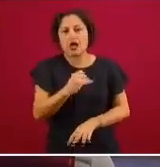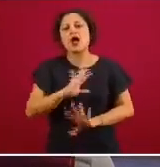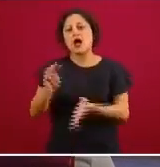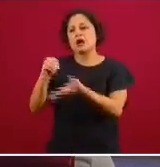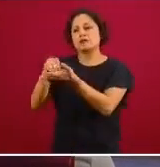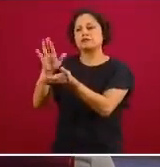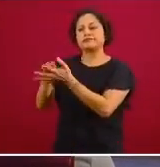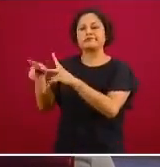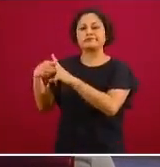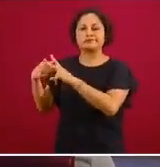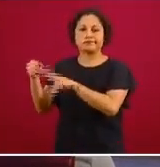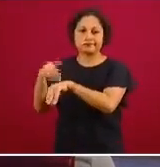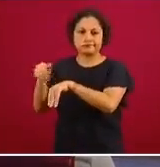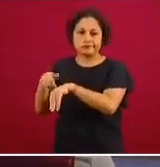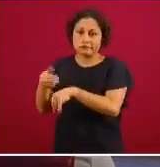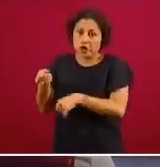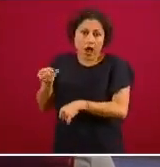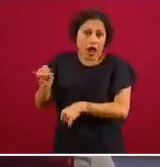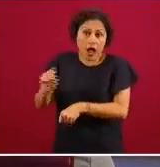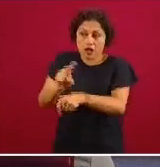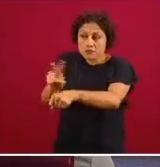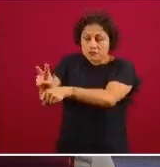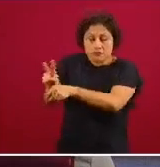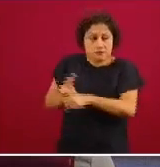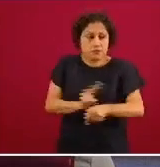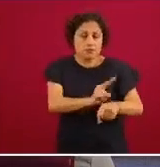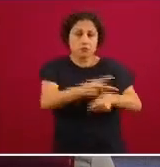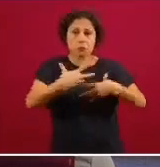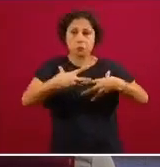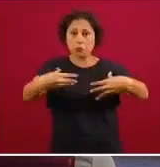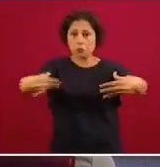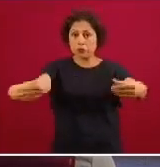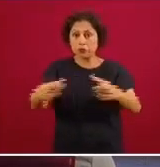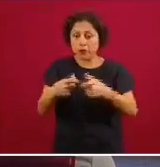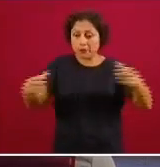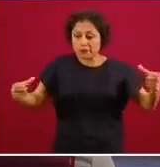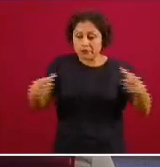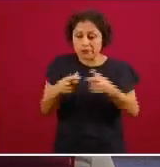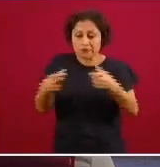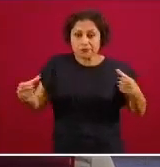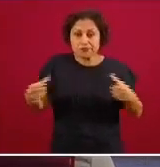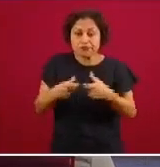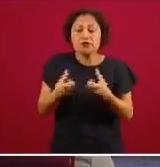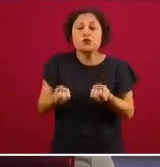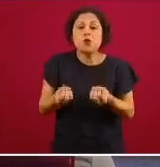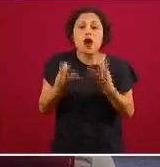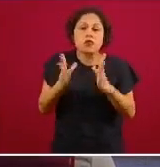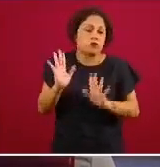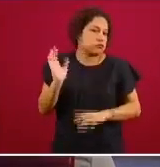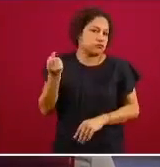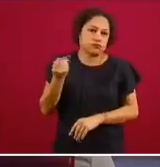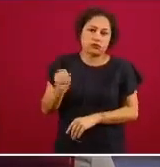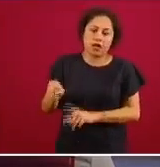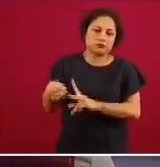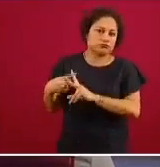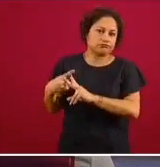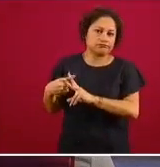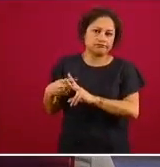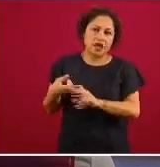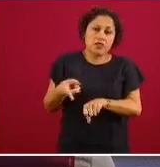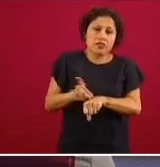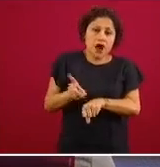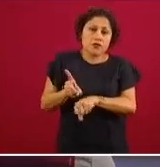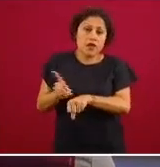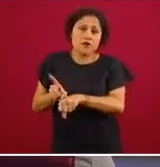funciona en todo el mundo la vigilancia epidemiológica la vigilancia epidemiológica es un trabajo dinámico